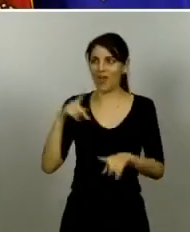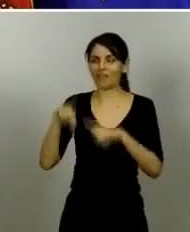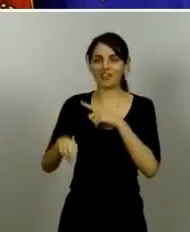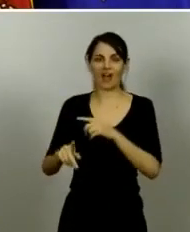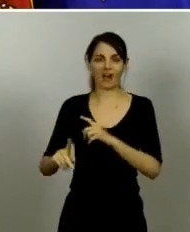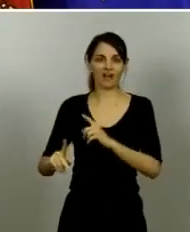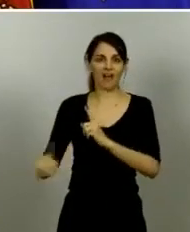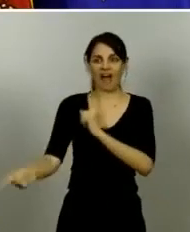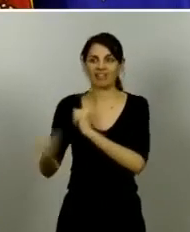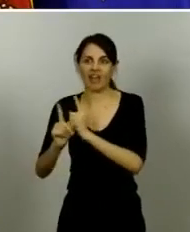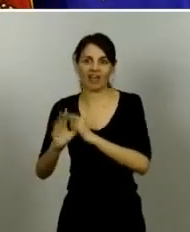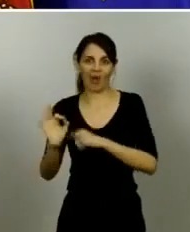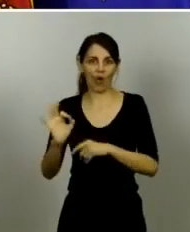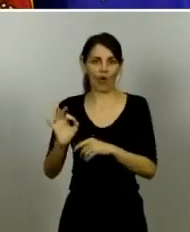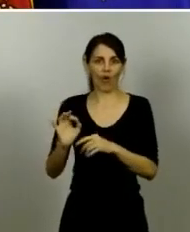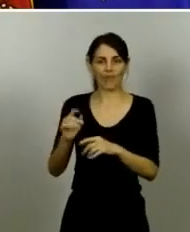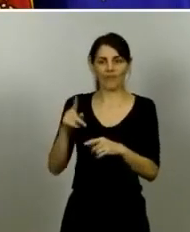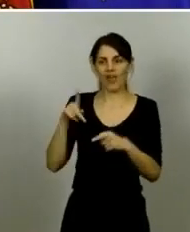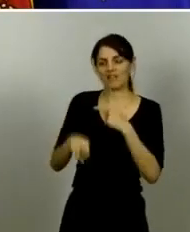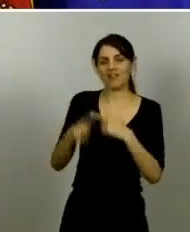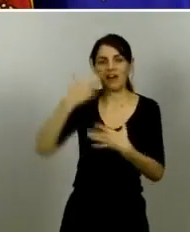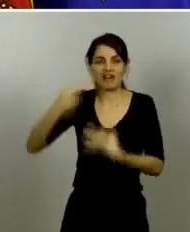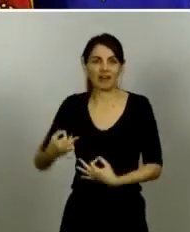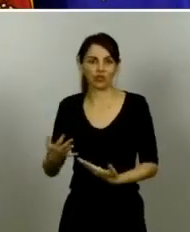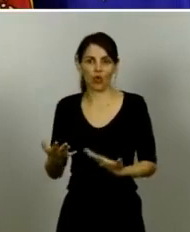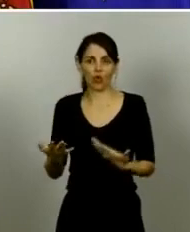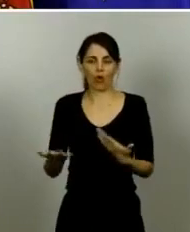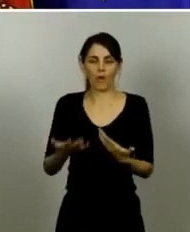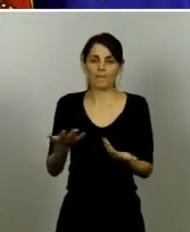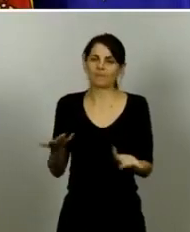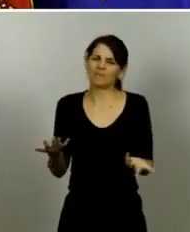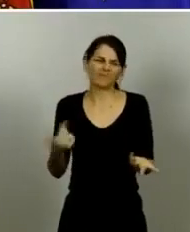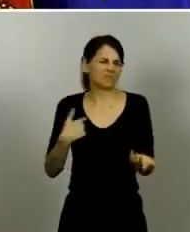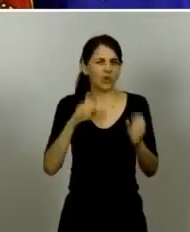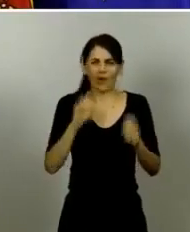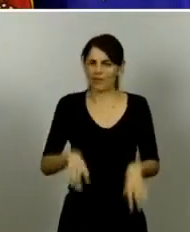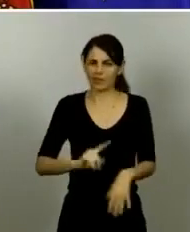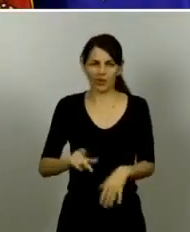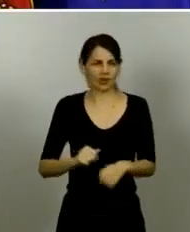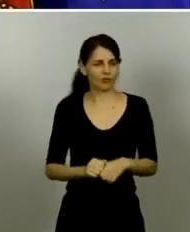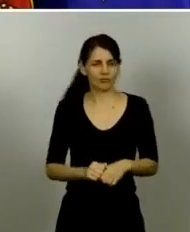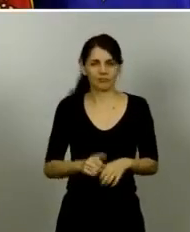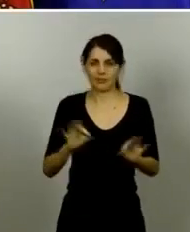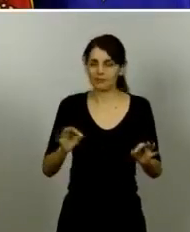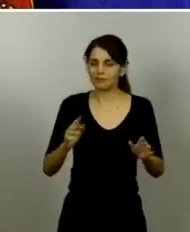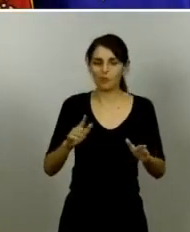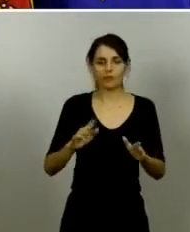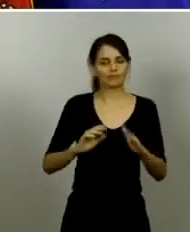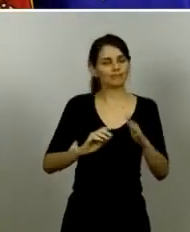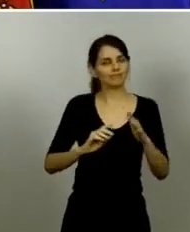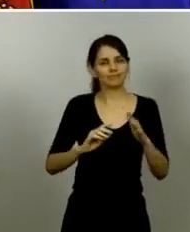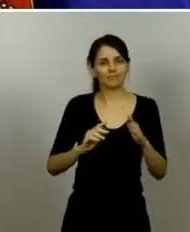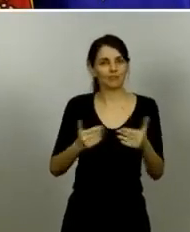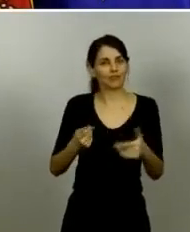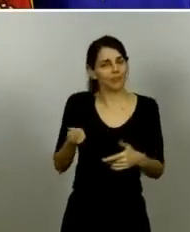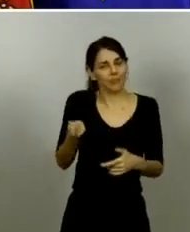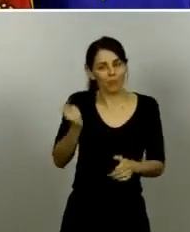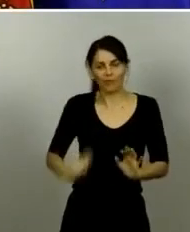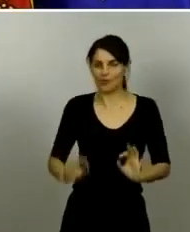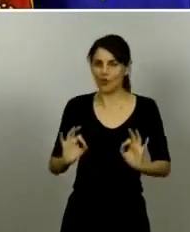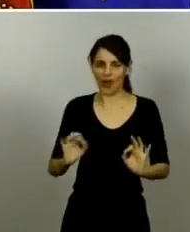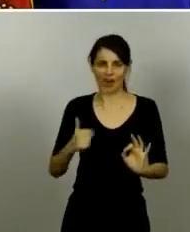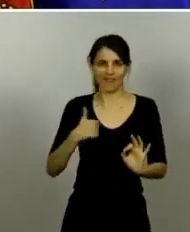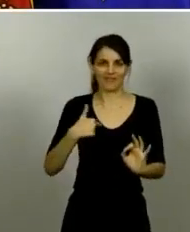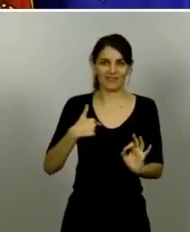de esta sobreexposición que he podido tener yo creo que es una cuestión de profesionalidad y lo poco profesional que yo pueda o no ser